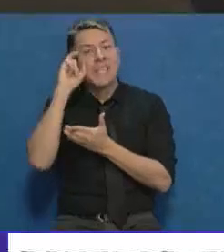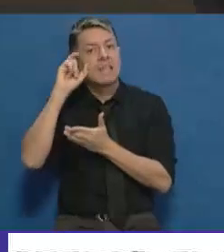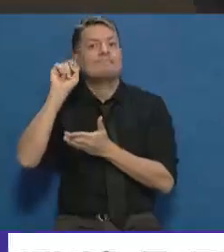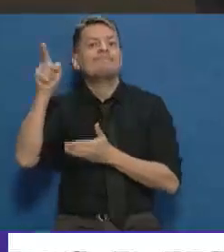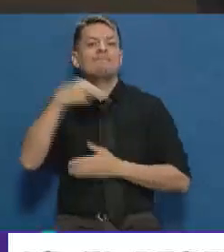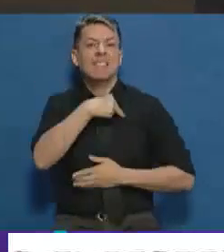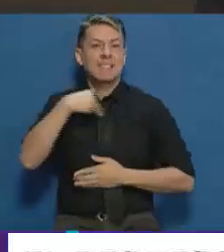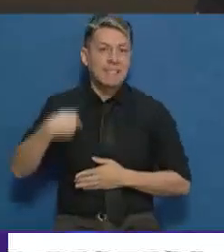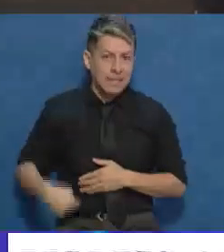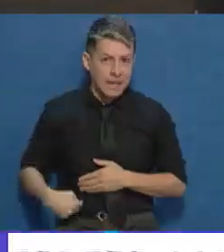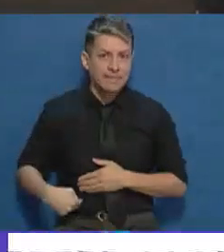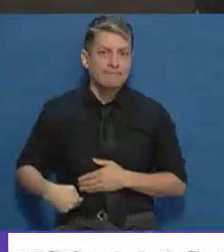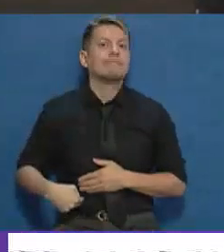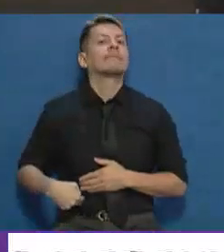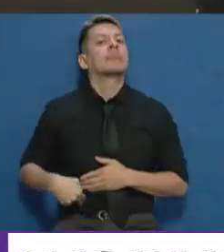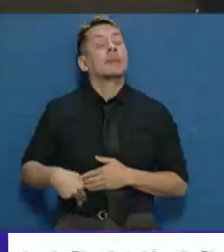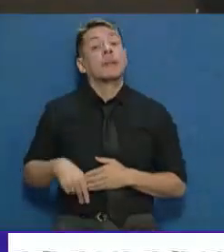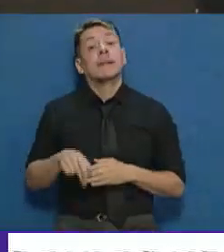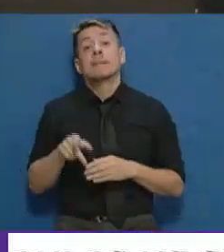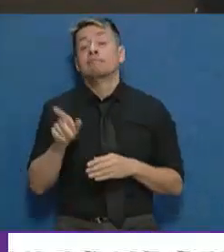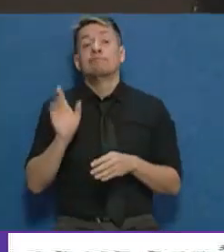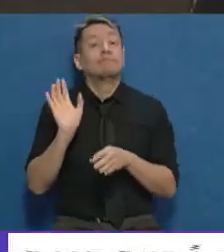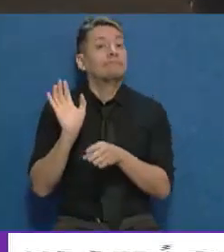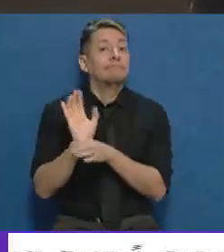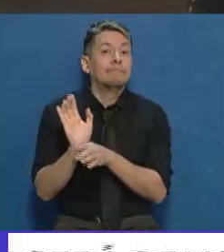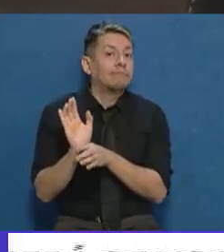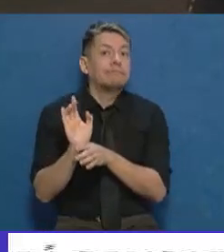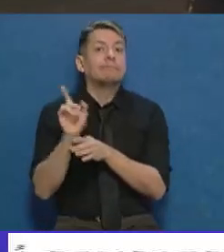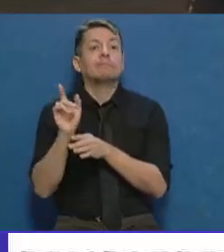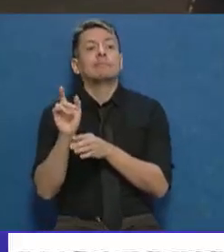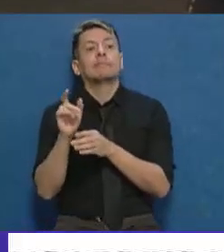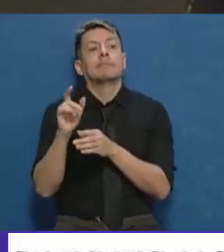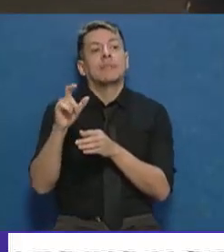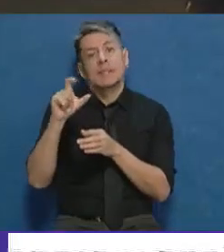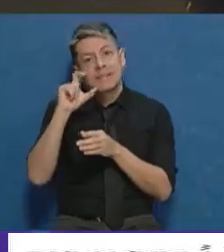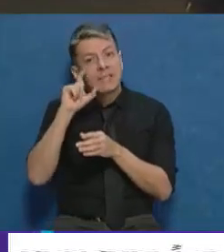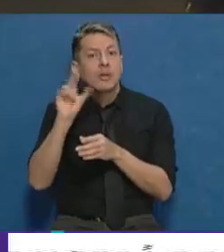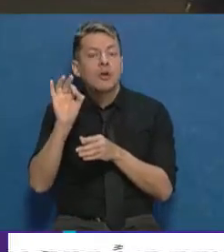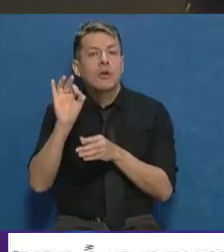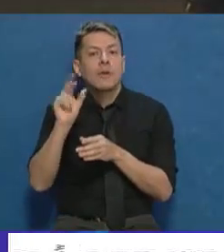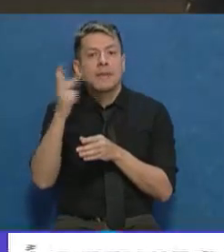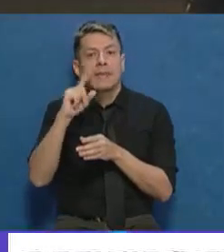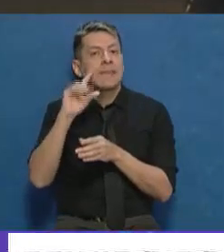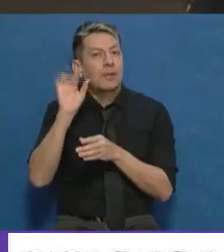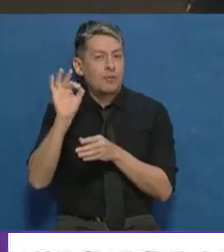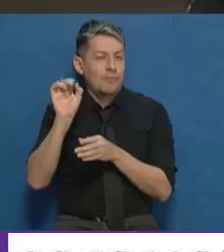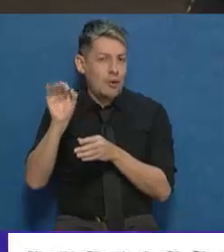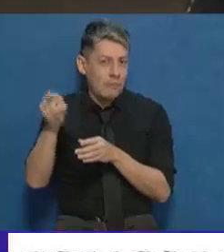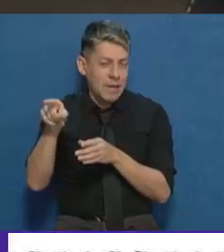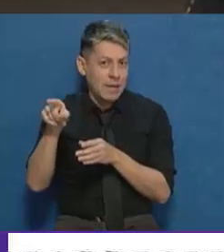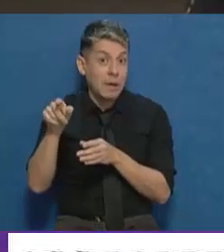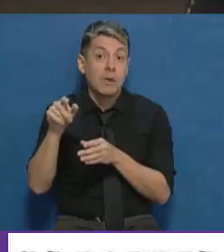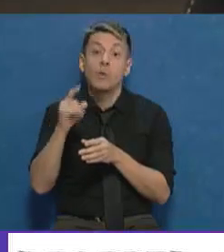UTE China, que en definitiva Sinoidro se llama la corporación y la UTE se llama